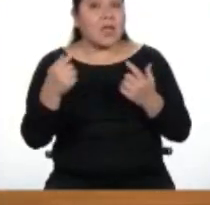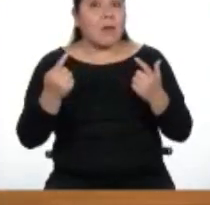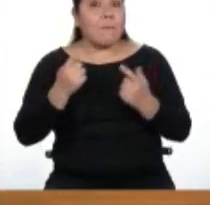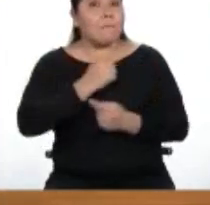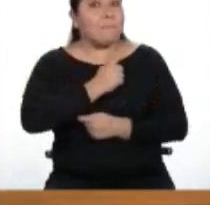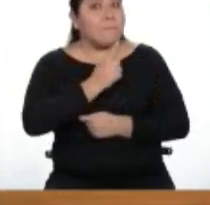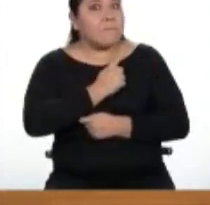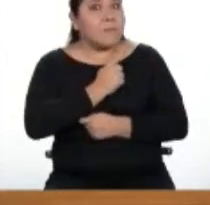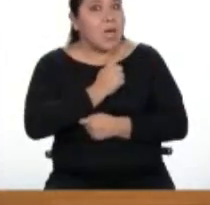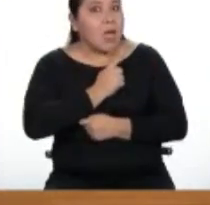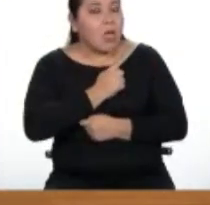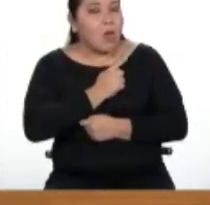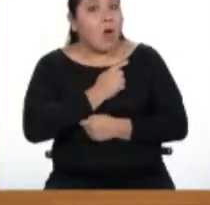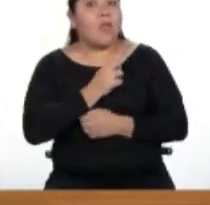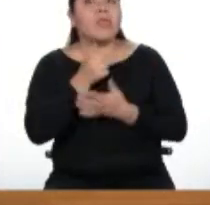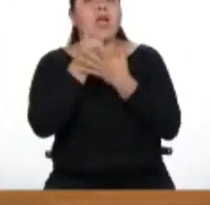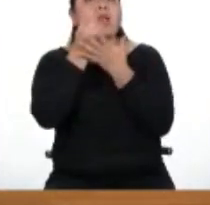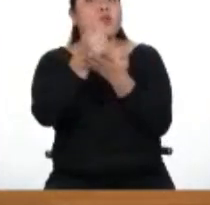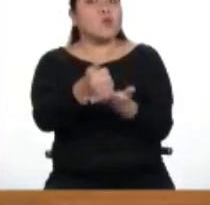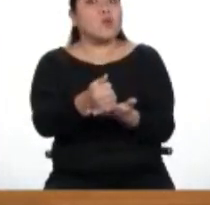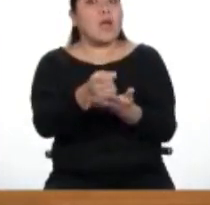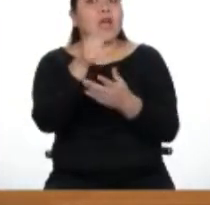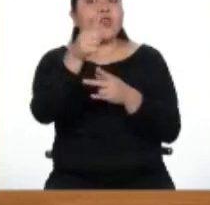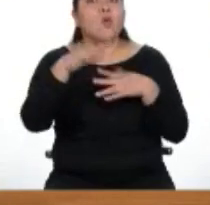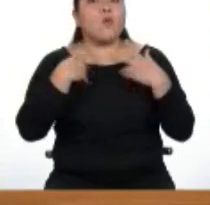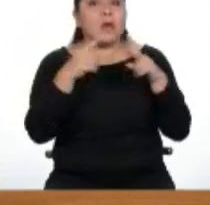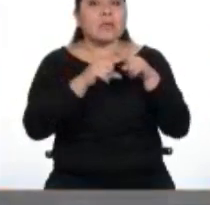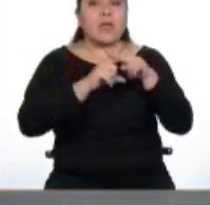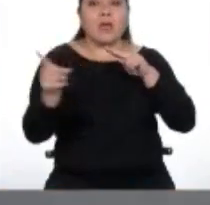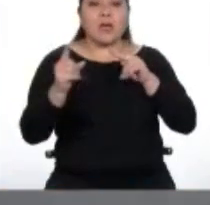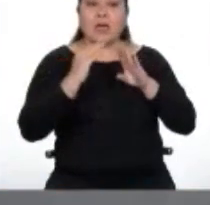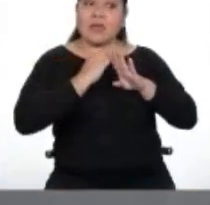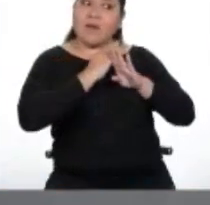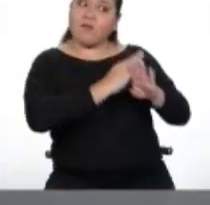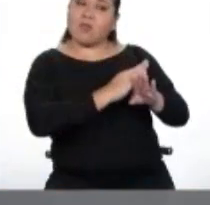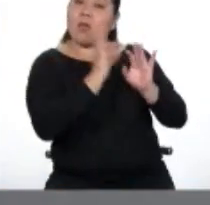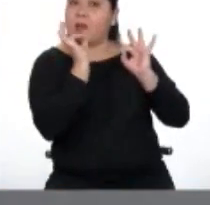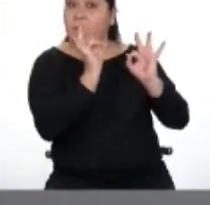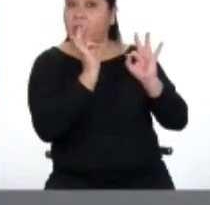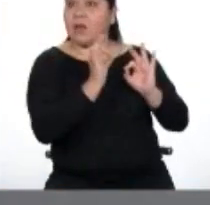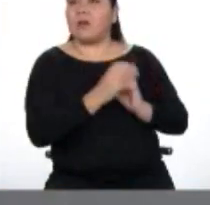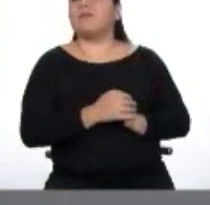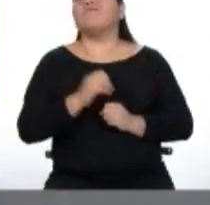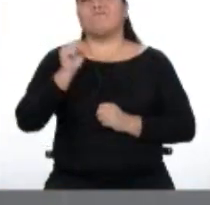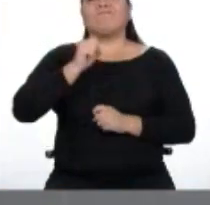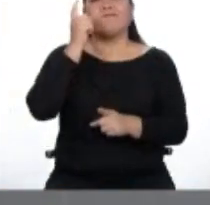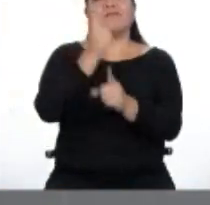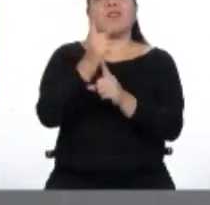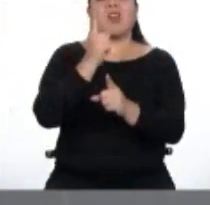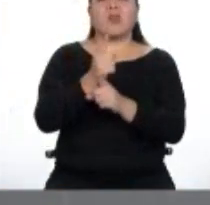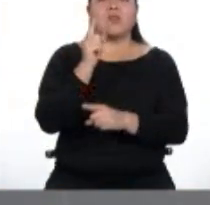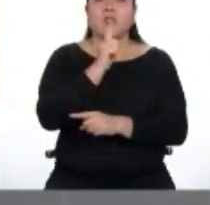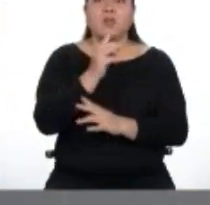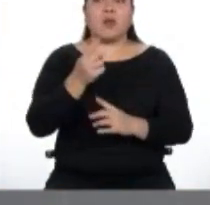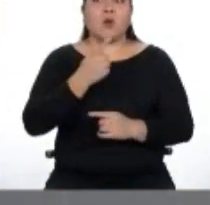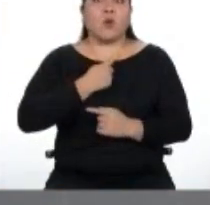a tener respuestas de escape y a evitar el peligro. Sí, eso también es cierto. Si no nos diera esta alerta, estaríamos